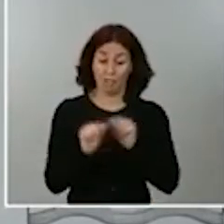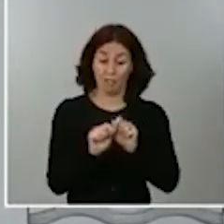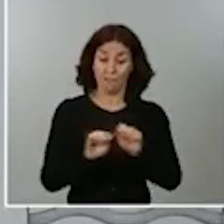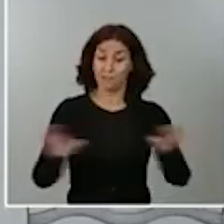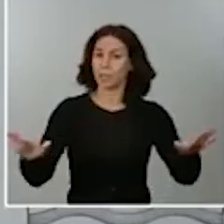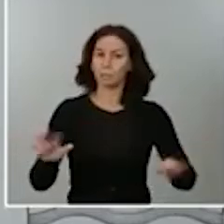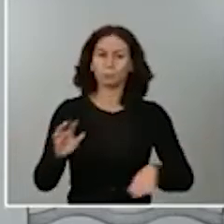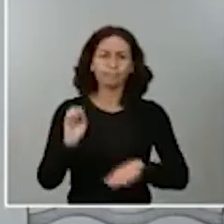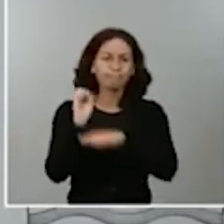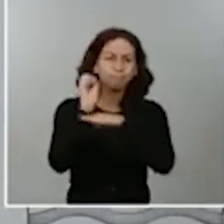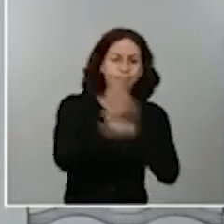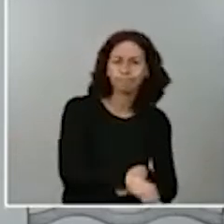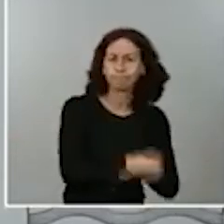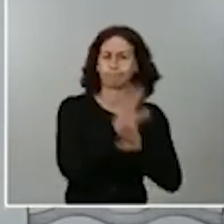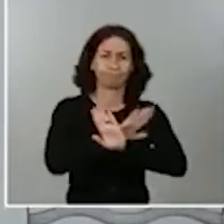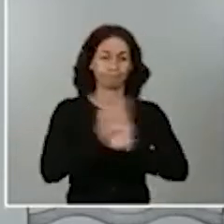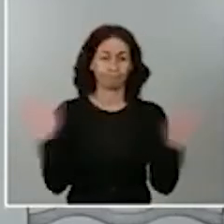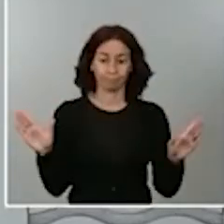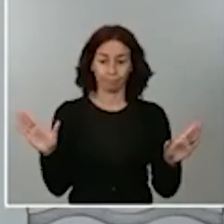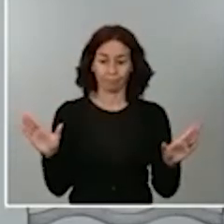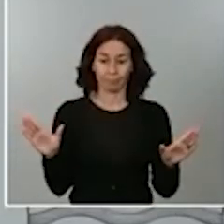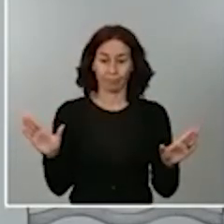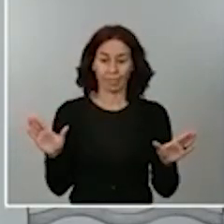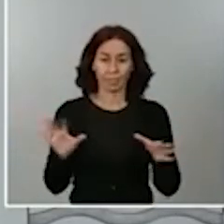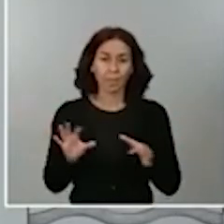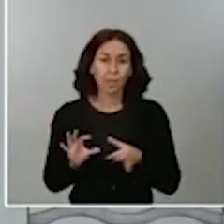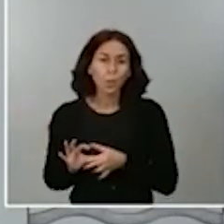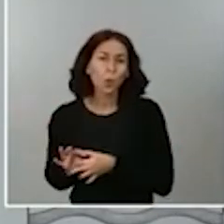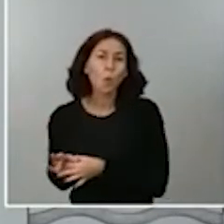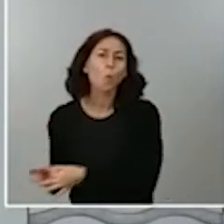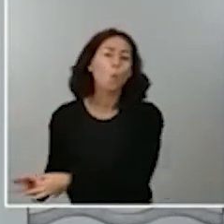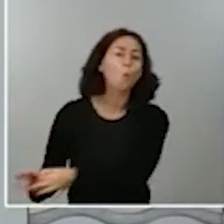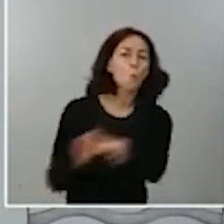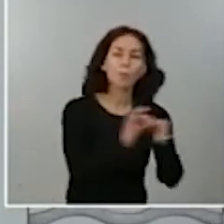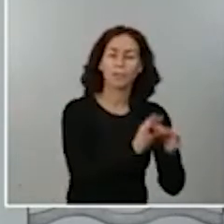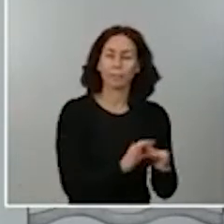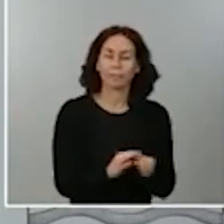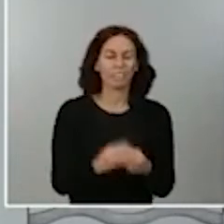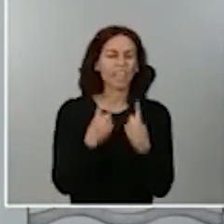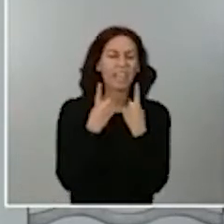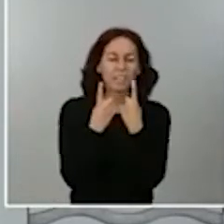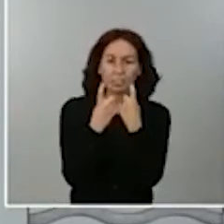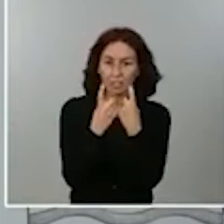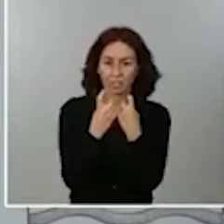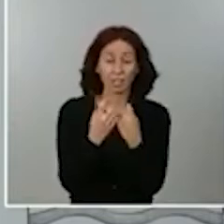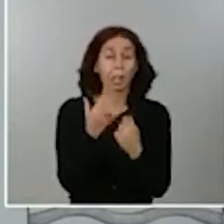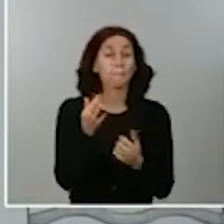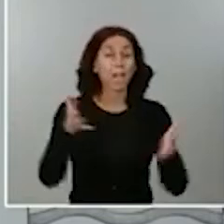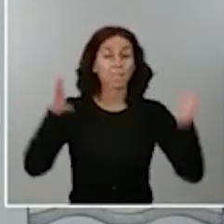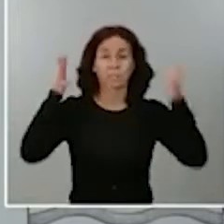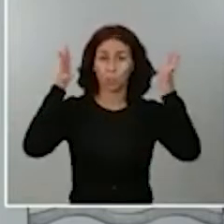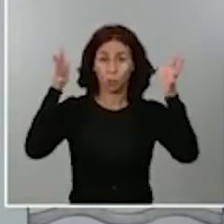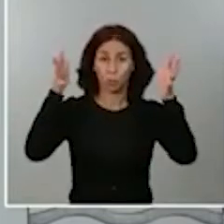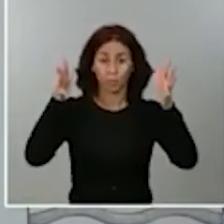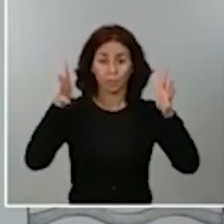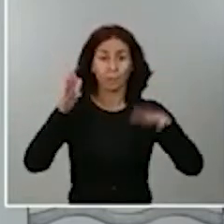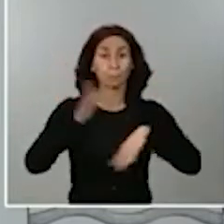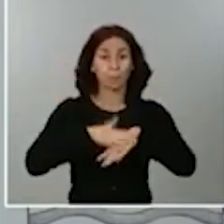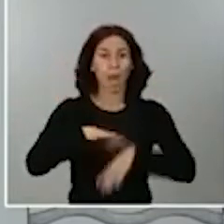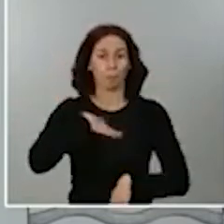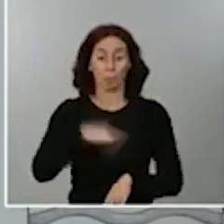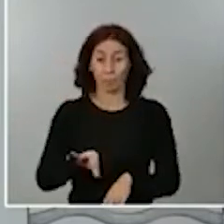La unidad es muy recomendable, incluso diría que necesaria para combatirlo. Y en eso ha estado siempre el gobierno, se lo aseguro,